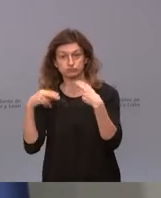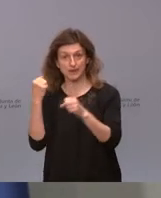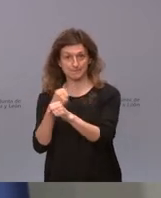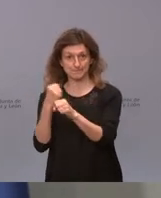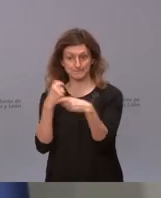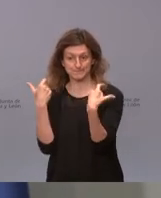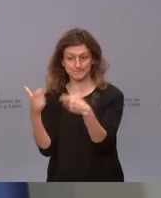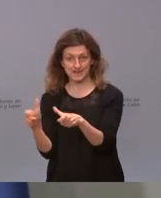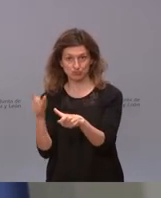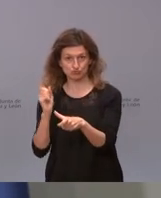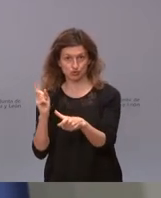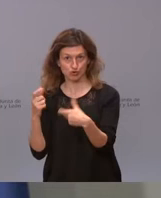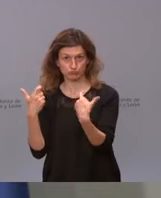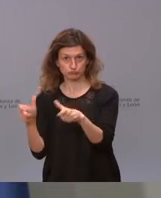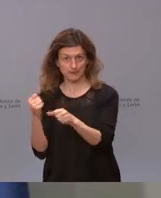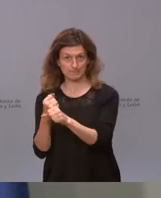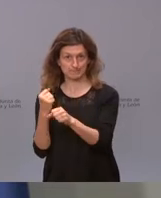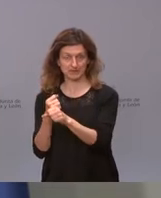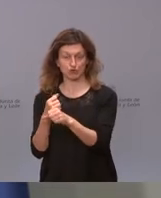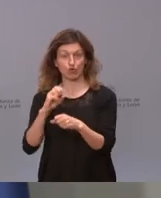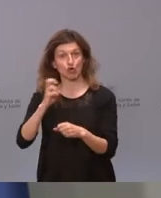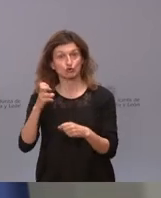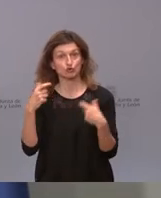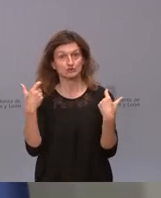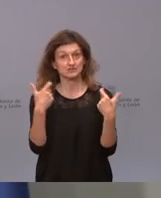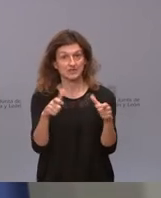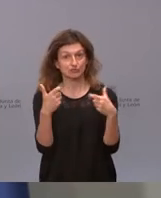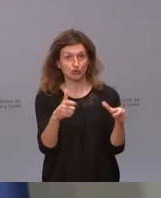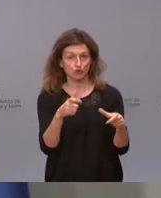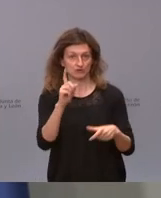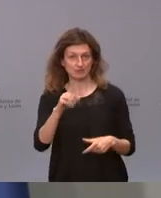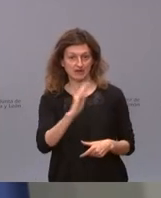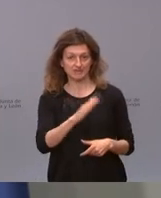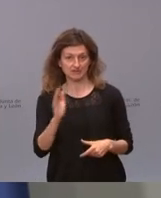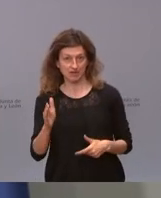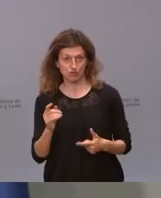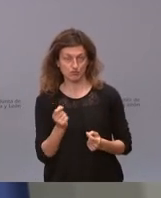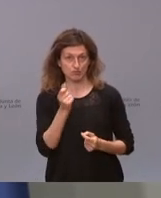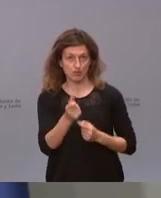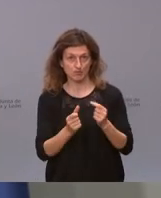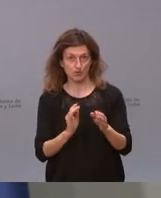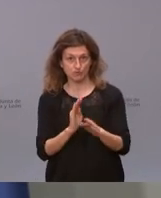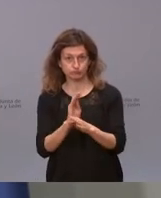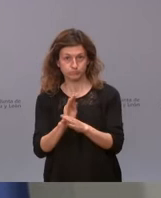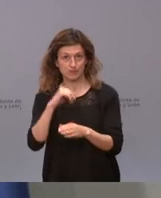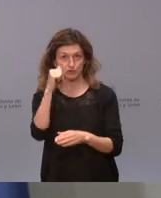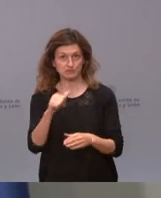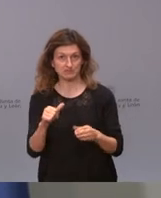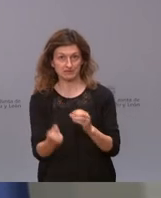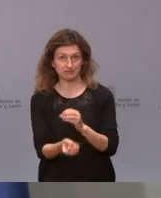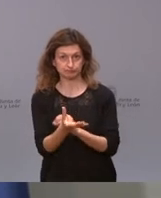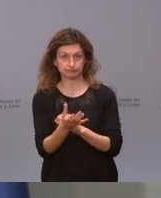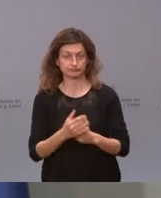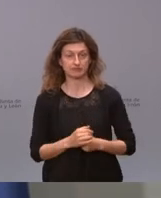exclusivamente de hostelería, porque hay otros sectores afectados que van a salir las ayudas también la próxima semana, en los próximos